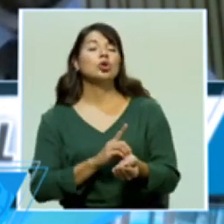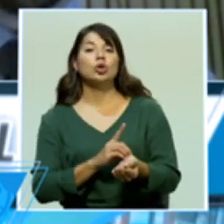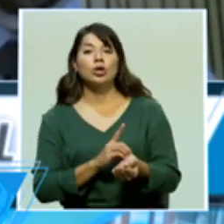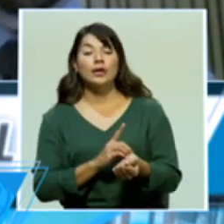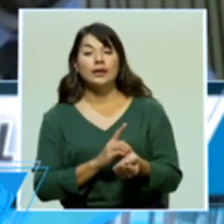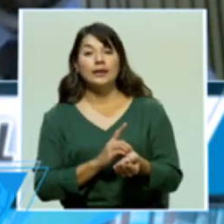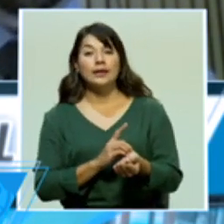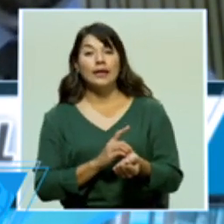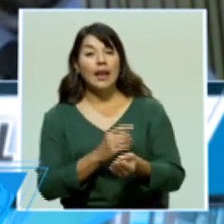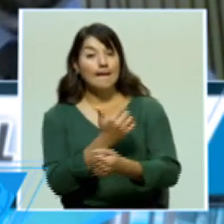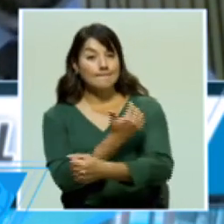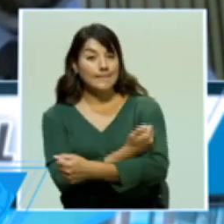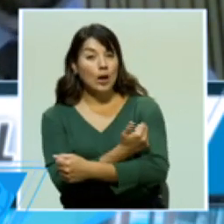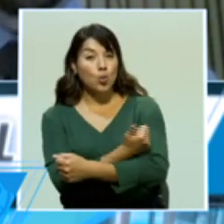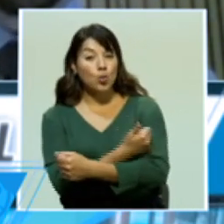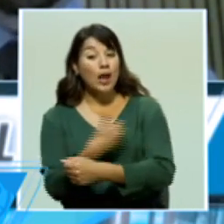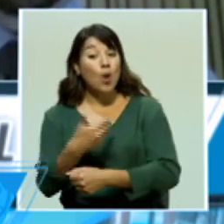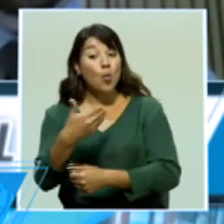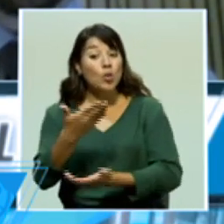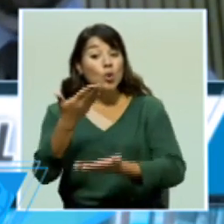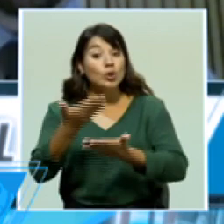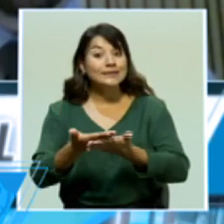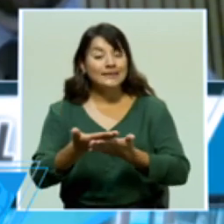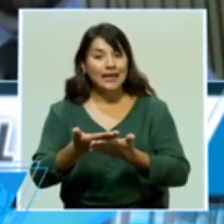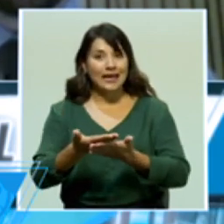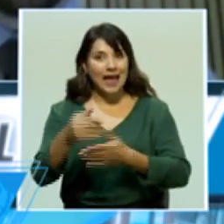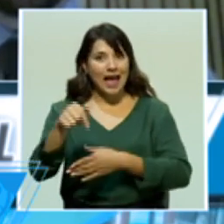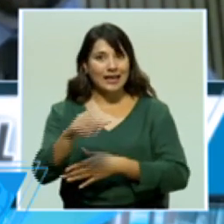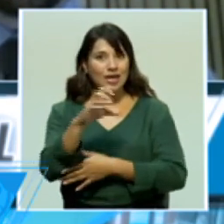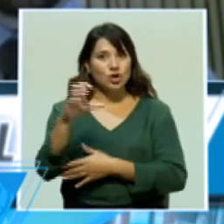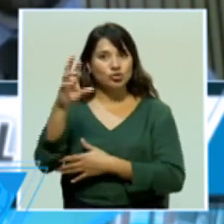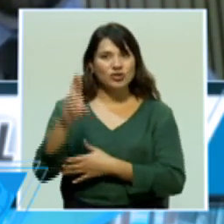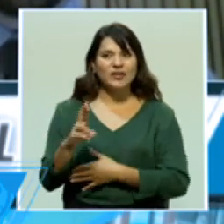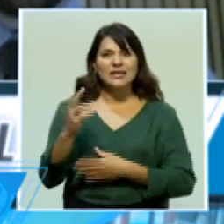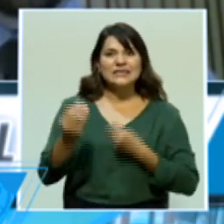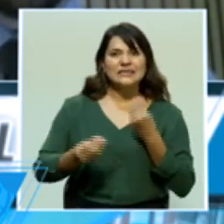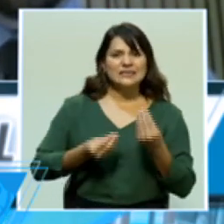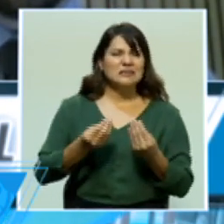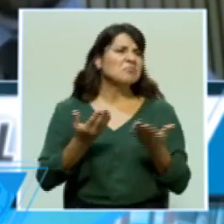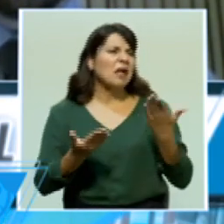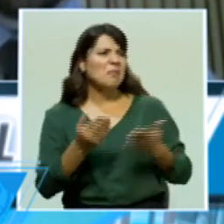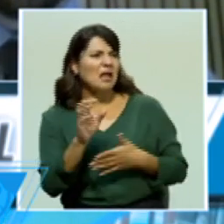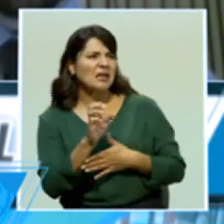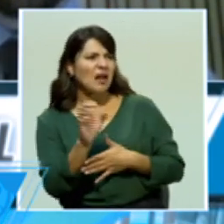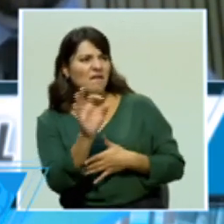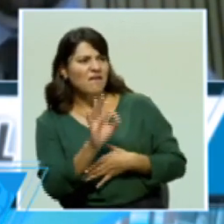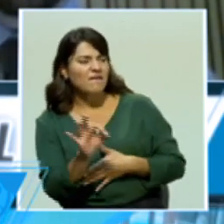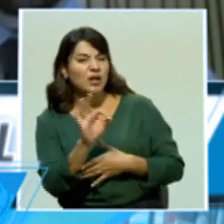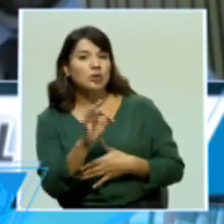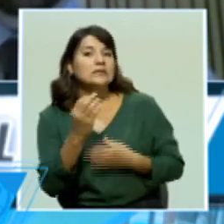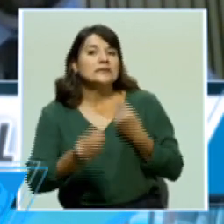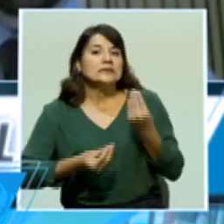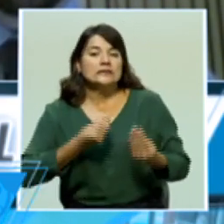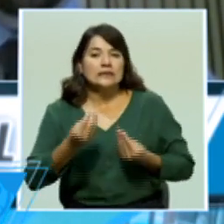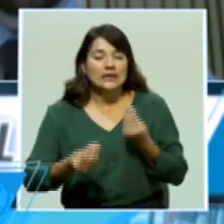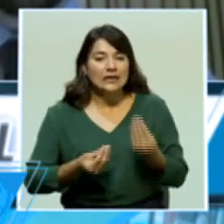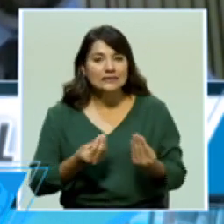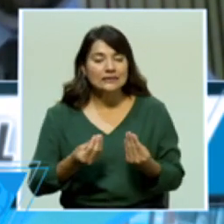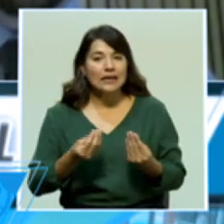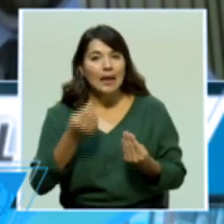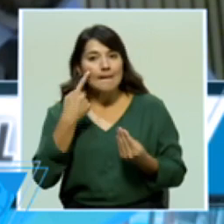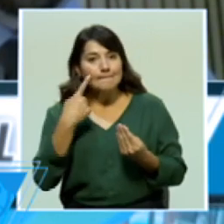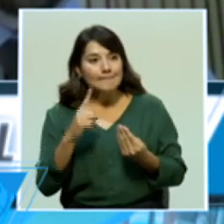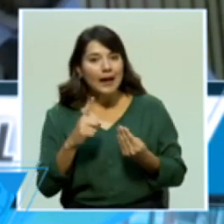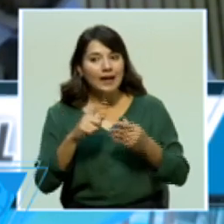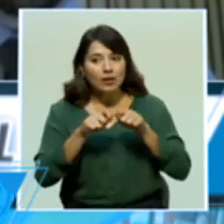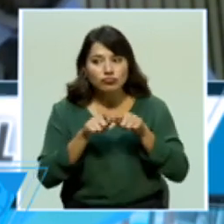las vacunas comiencen a llegar, ¿cómo se va a manejar? Que eso podría ser enero, febrero. ¿Cómo se va a manejar la